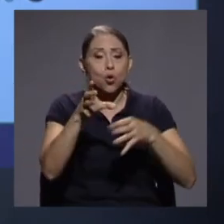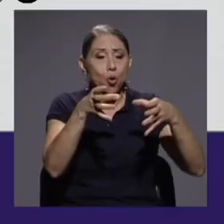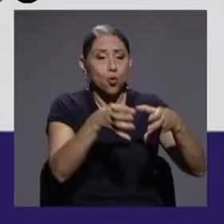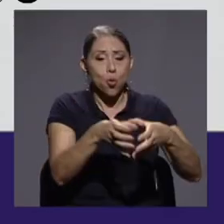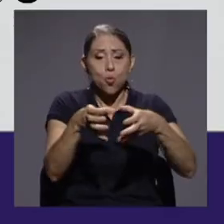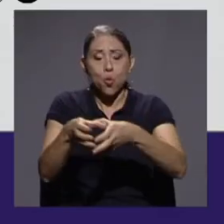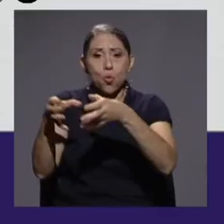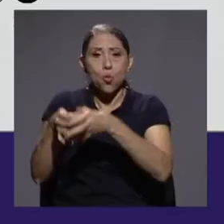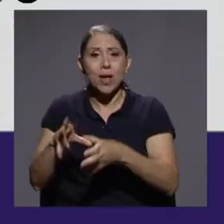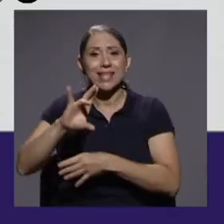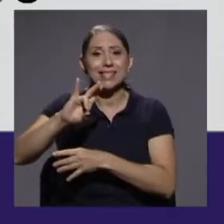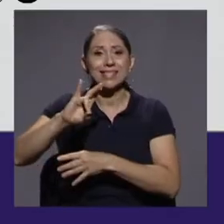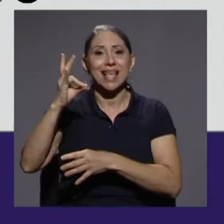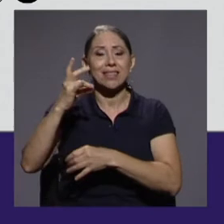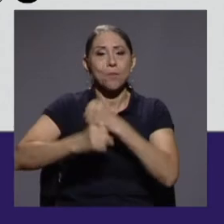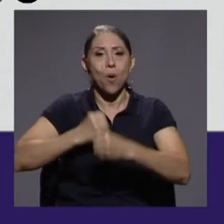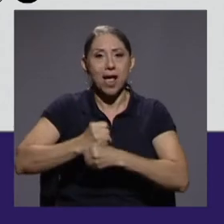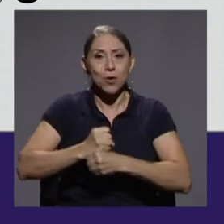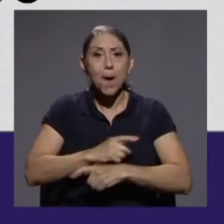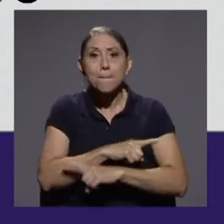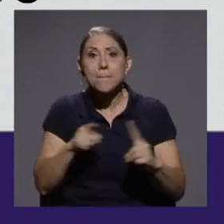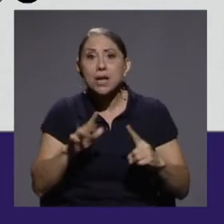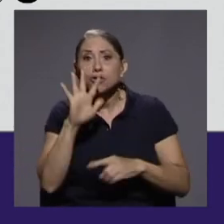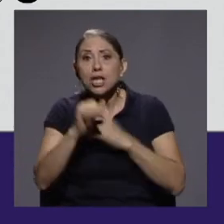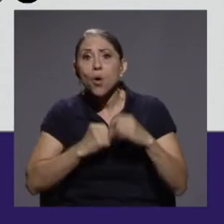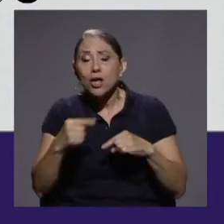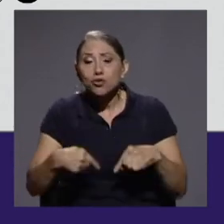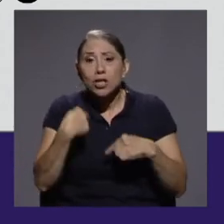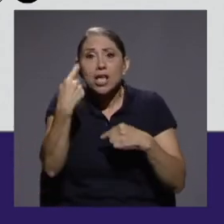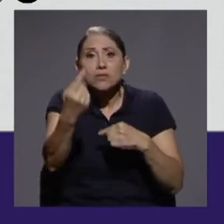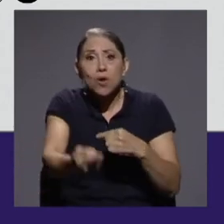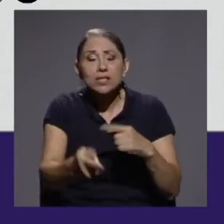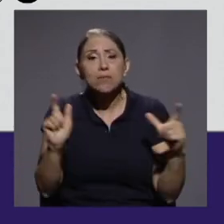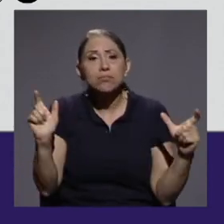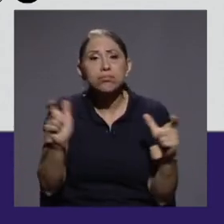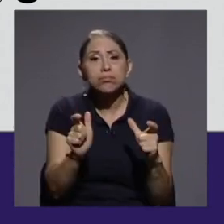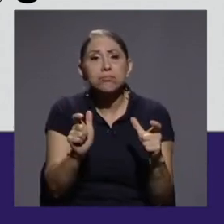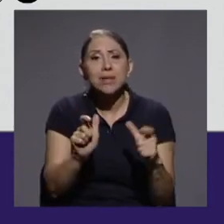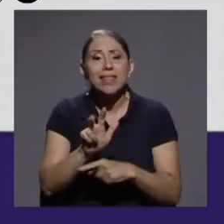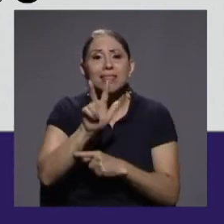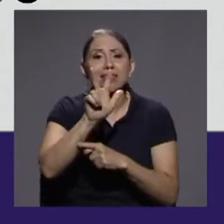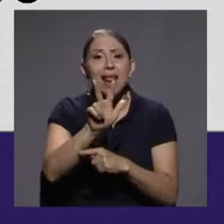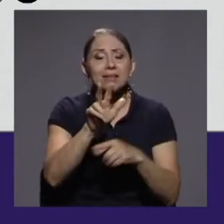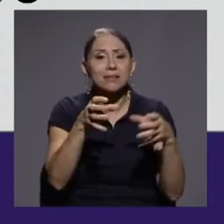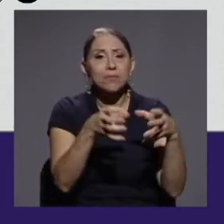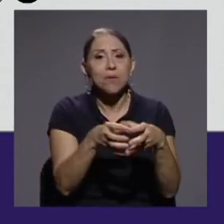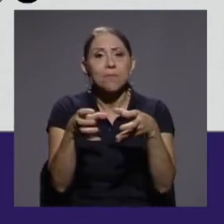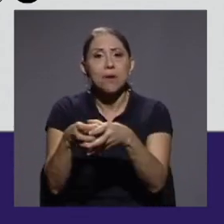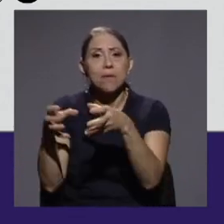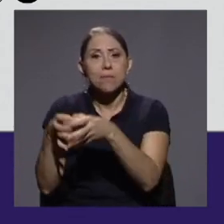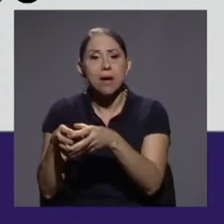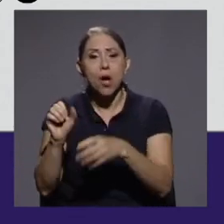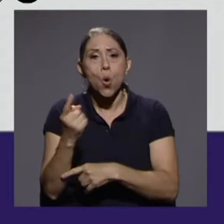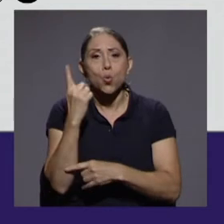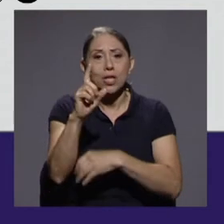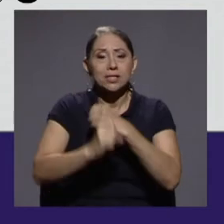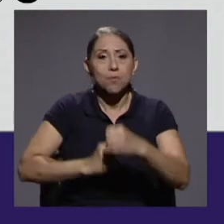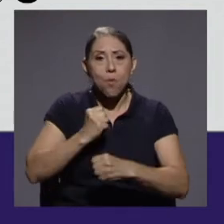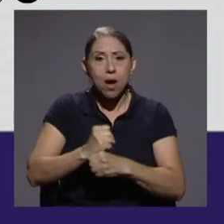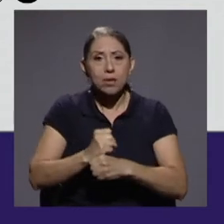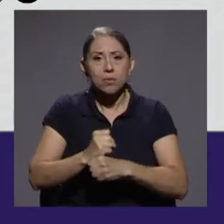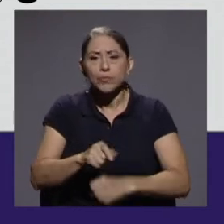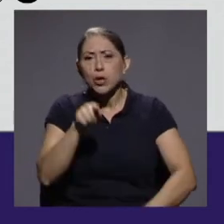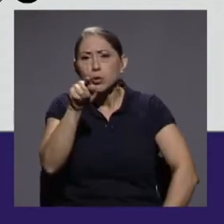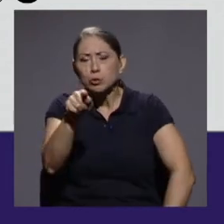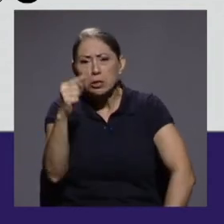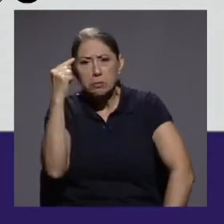cinco años después, solo habían tres secciones en un décimo. Y ustedes se preguntarán,